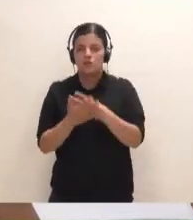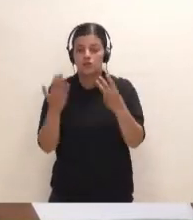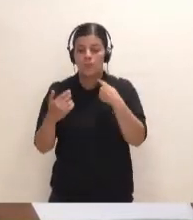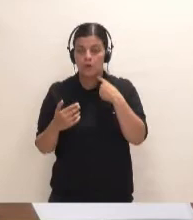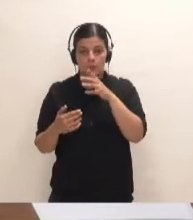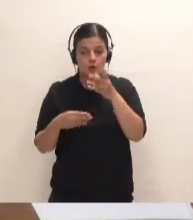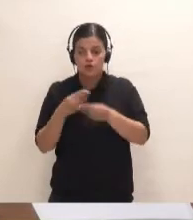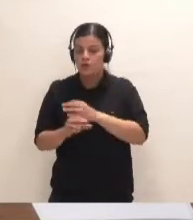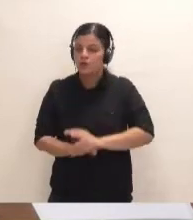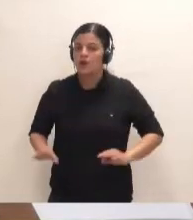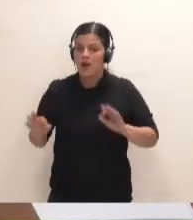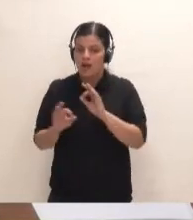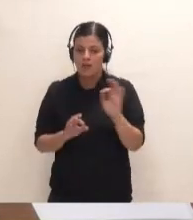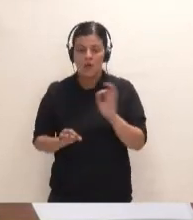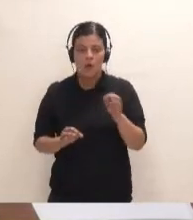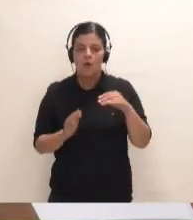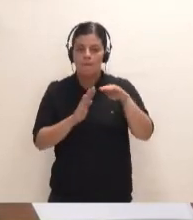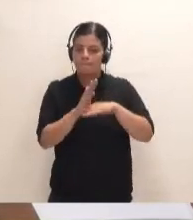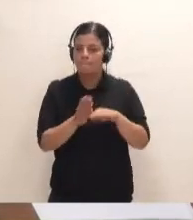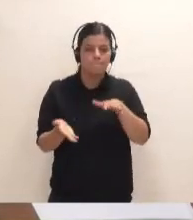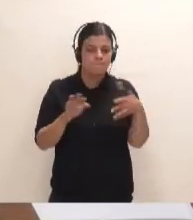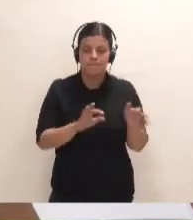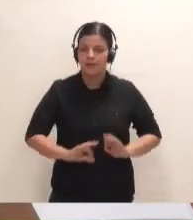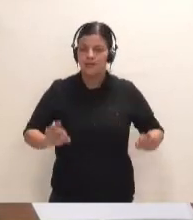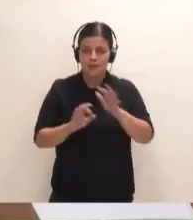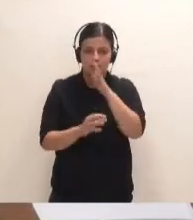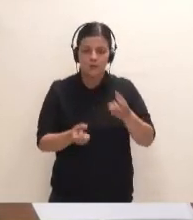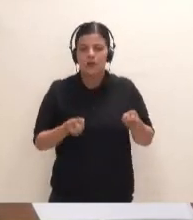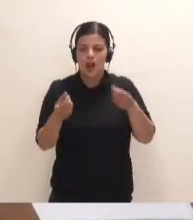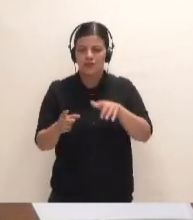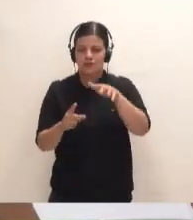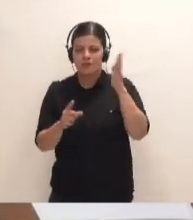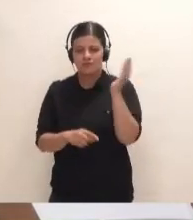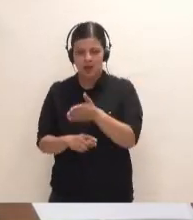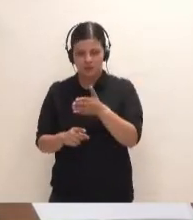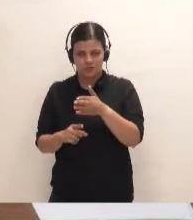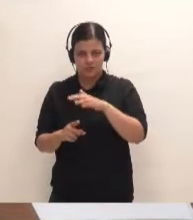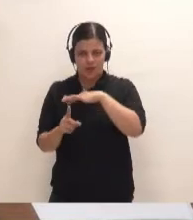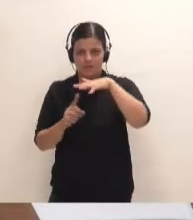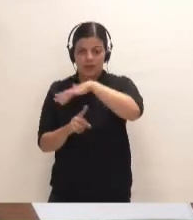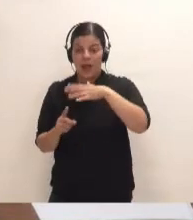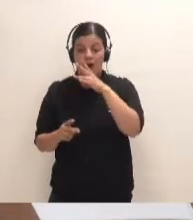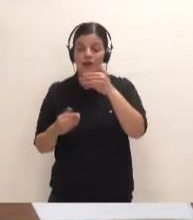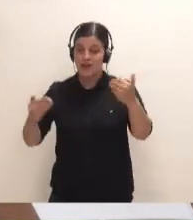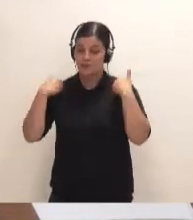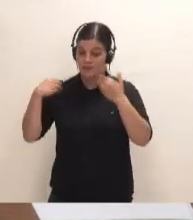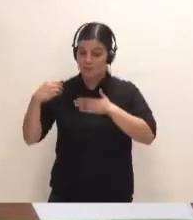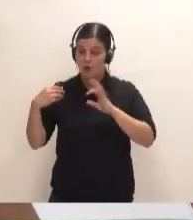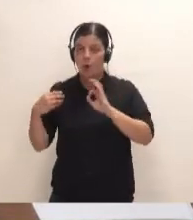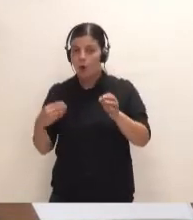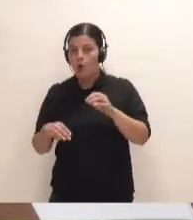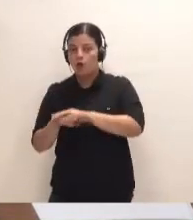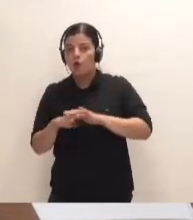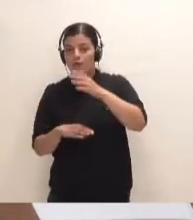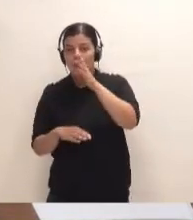hizo nada y porque no se tomó ninguna medida en relación a la declaración de impacto ambiental, porque no puede ahora ser responsable ni al gobierno autónomo de